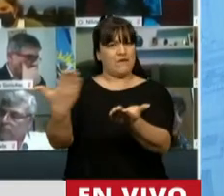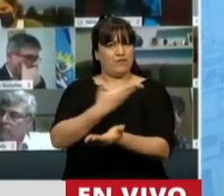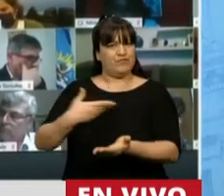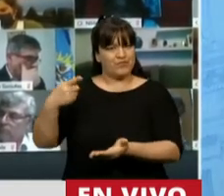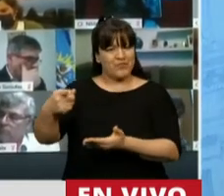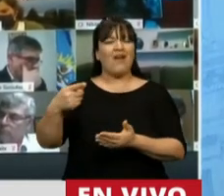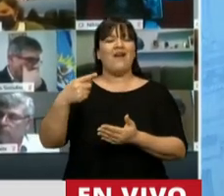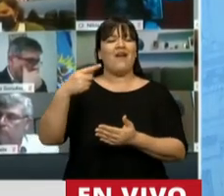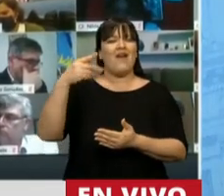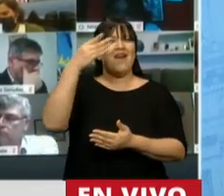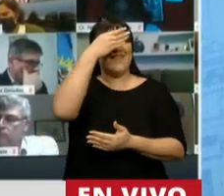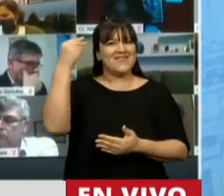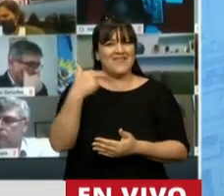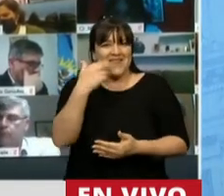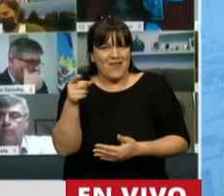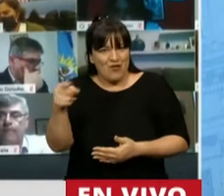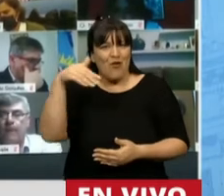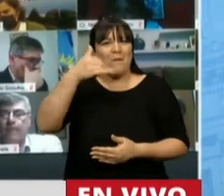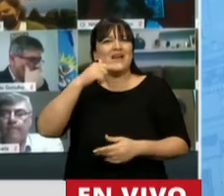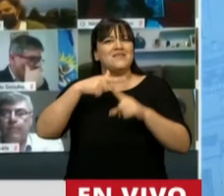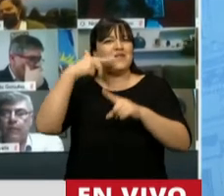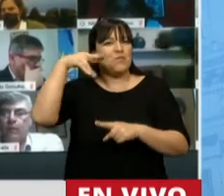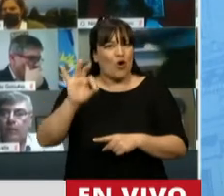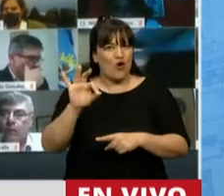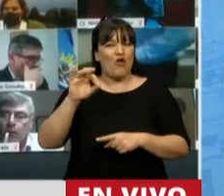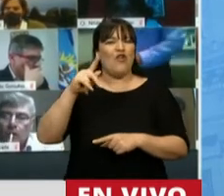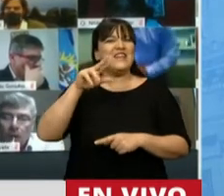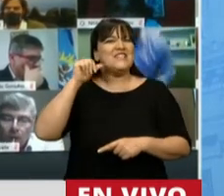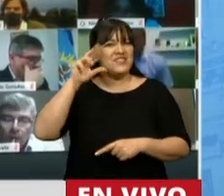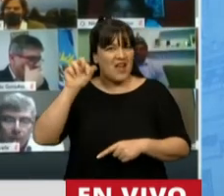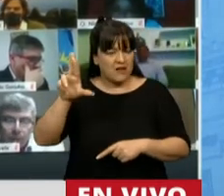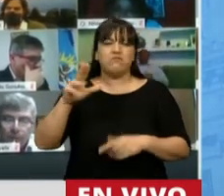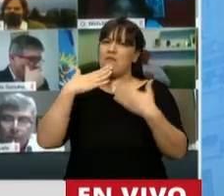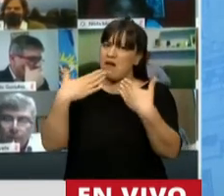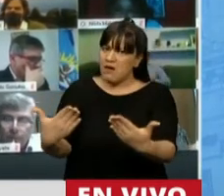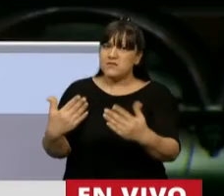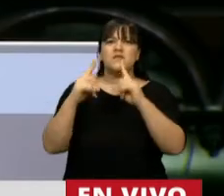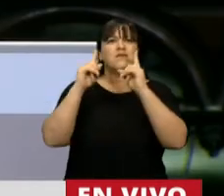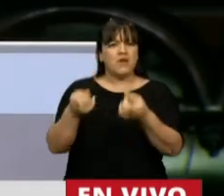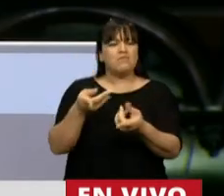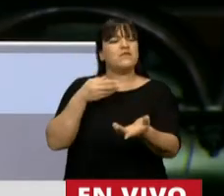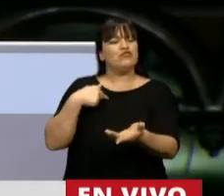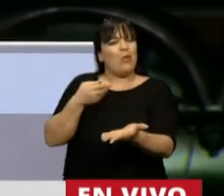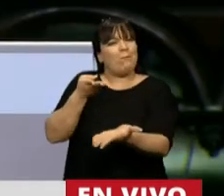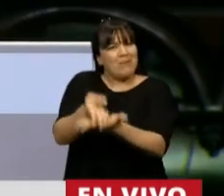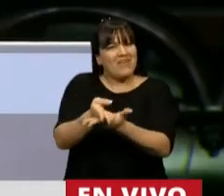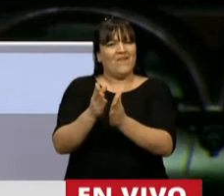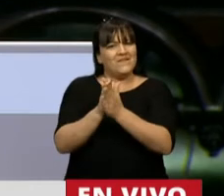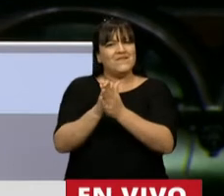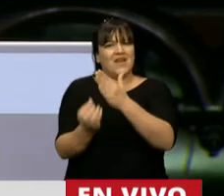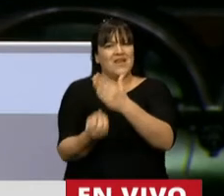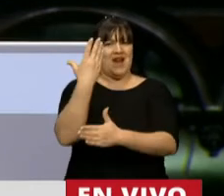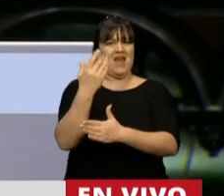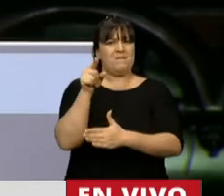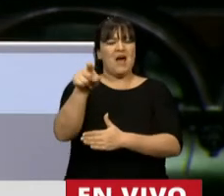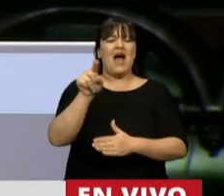Máximo Kirchner, la oportunidad de presentarles y solicitar que se cree para